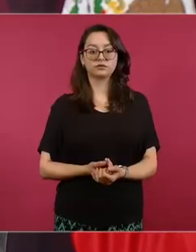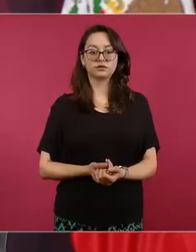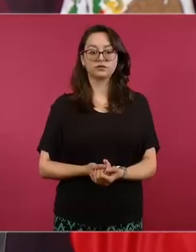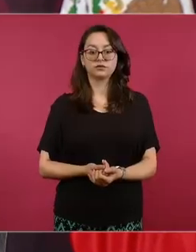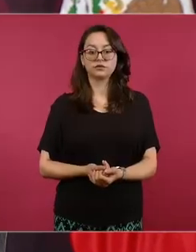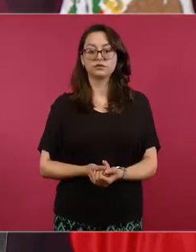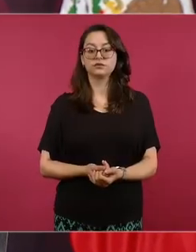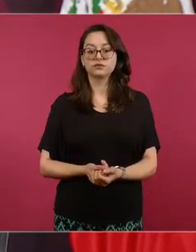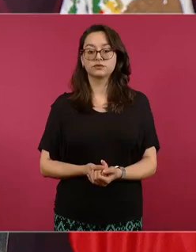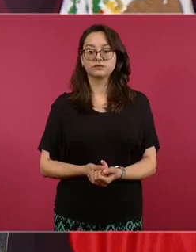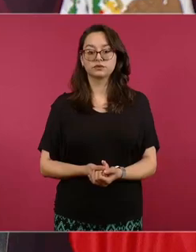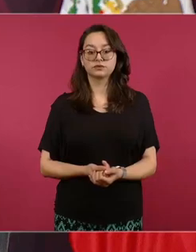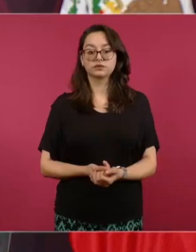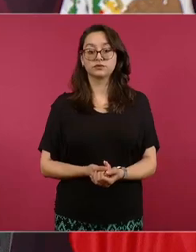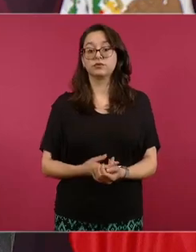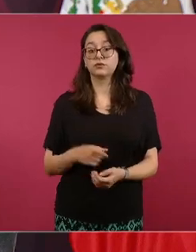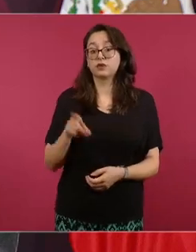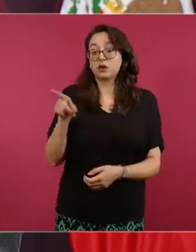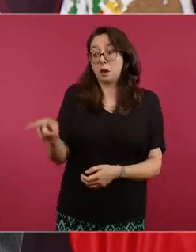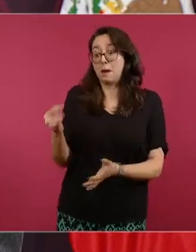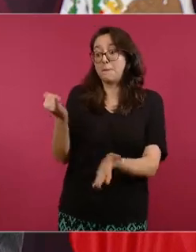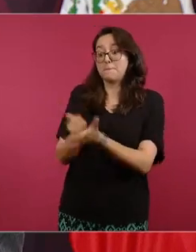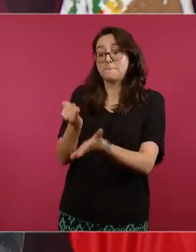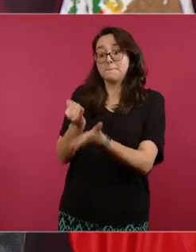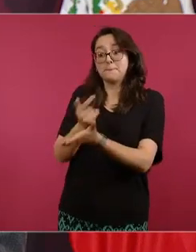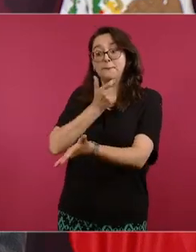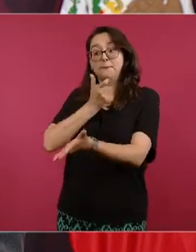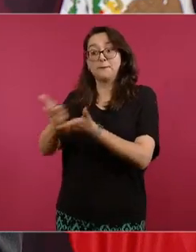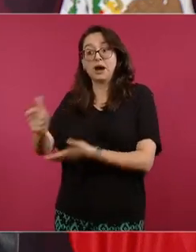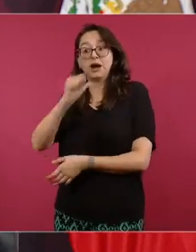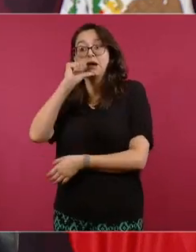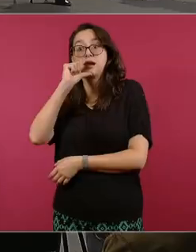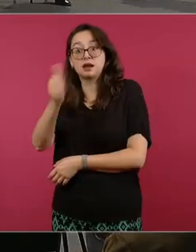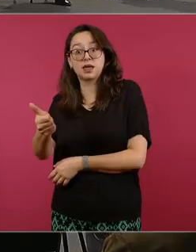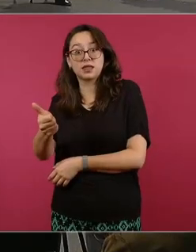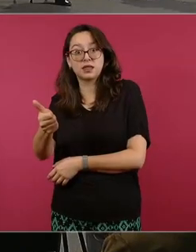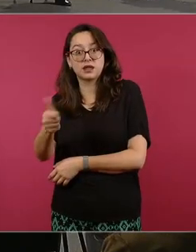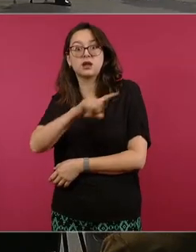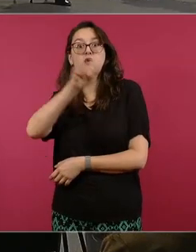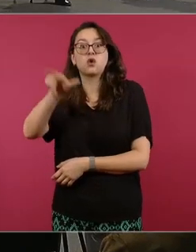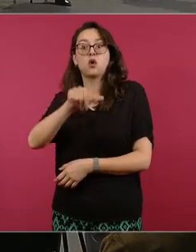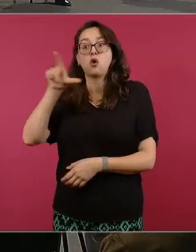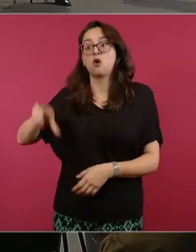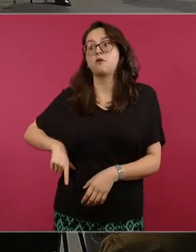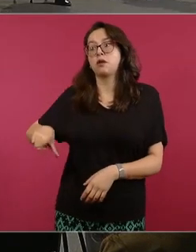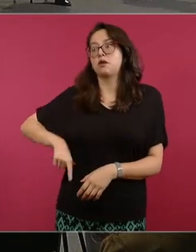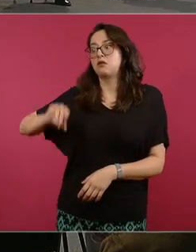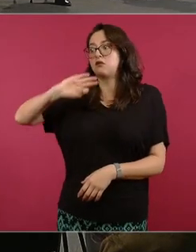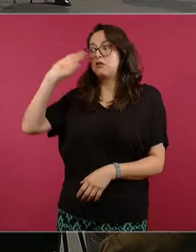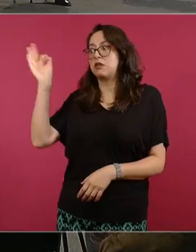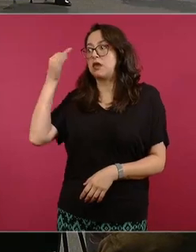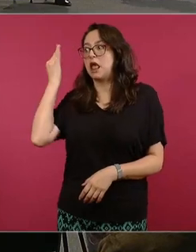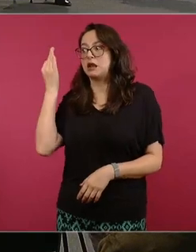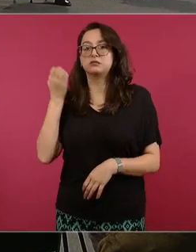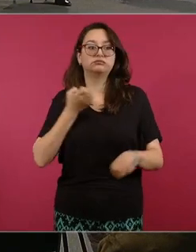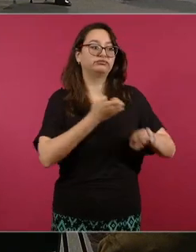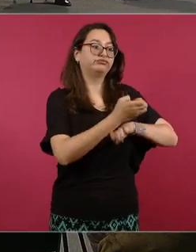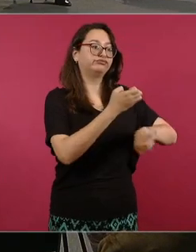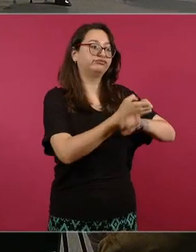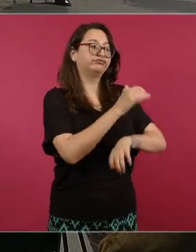Jugos del Valle por influyentismo entonces para no caer en eso